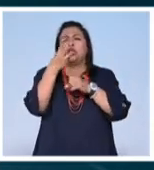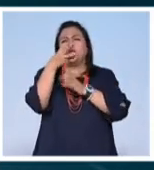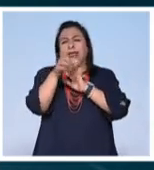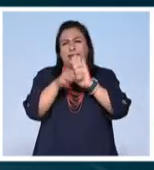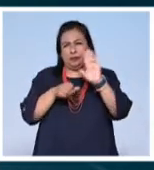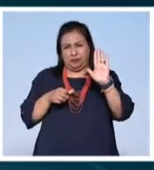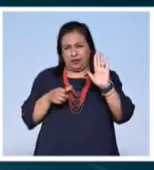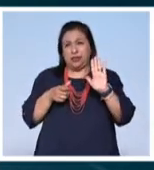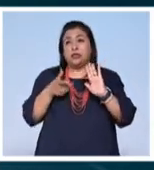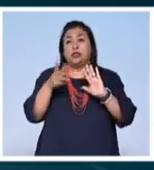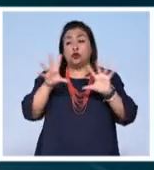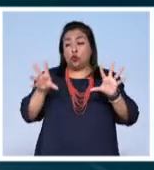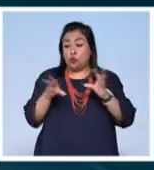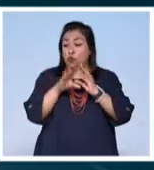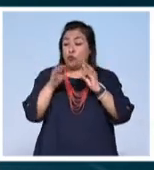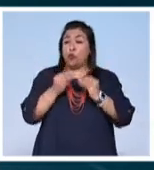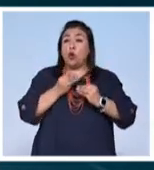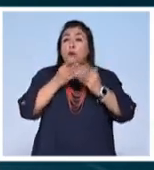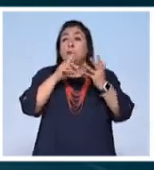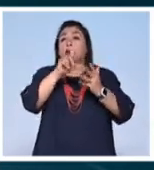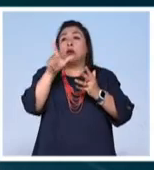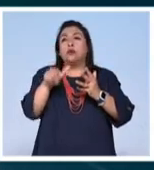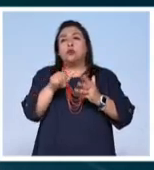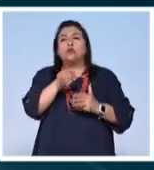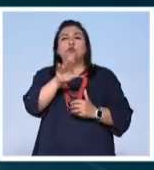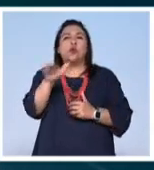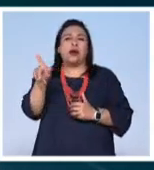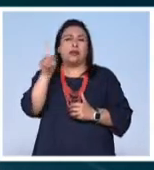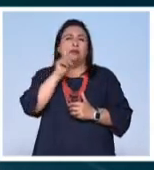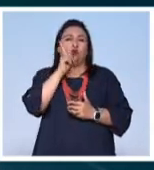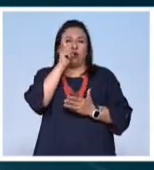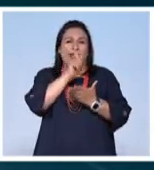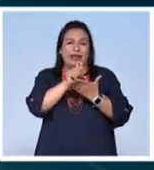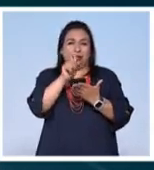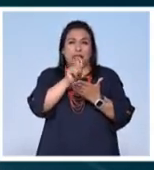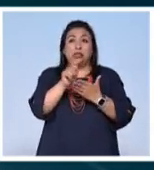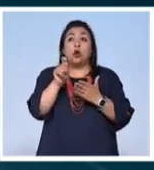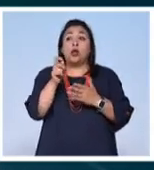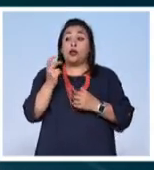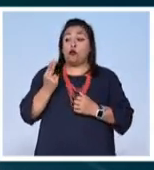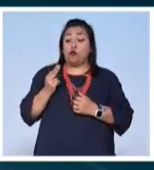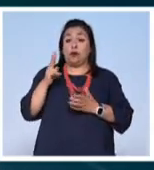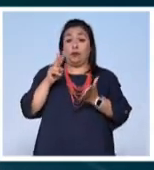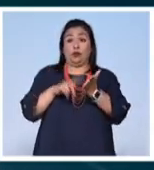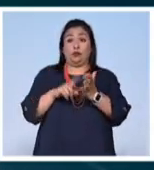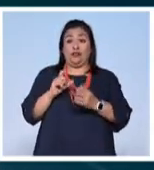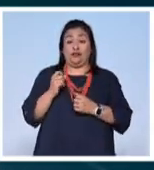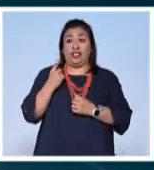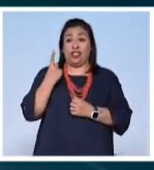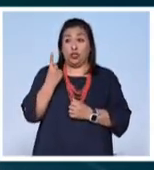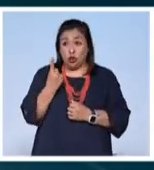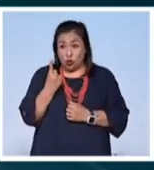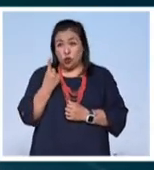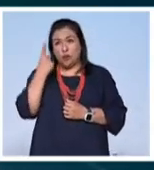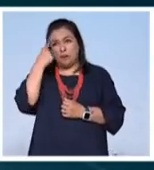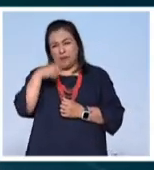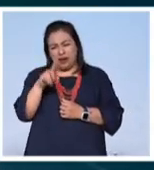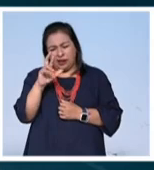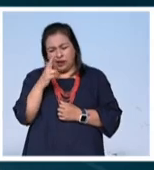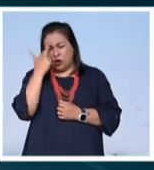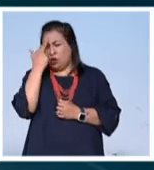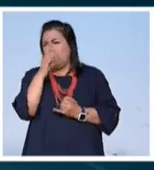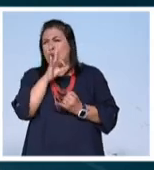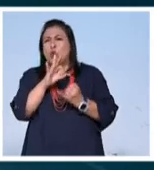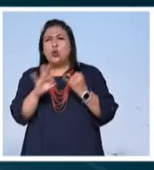Meses un poemario que vería la luz tras el deceso de la escritora sucedido en noviembre de 2021 para evocar los